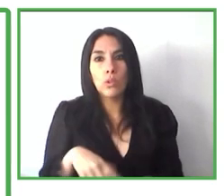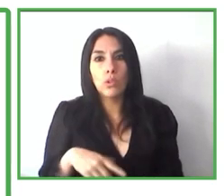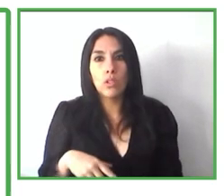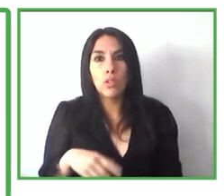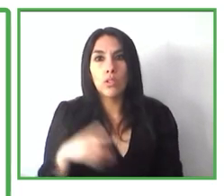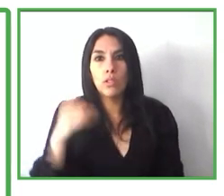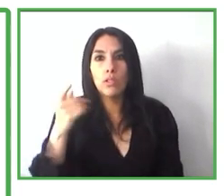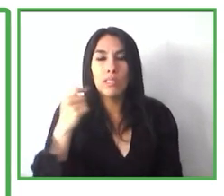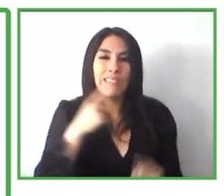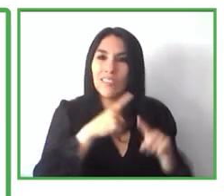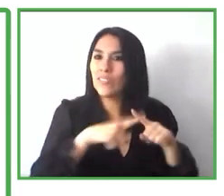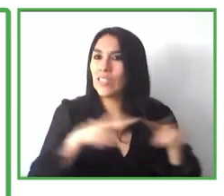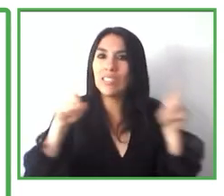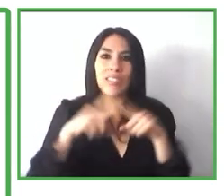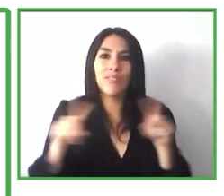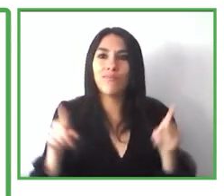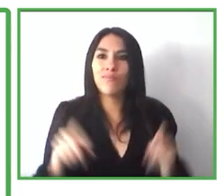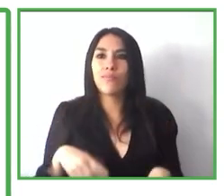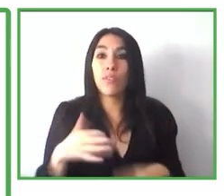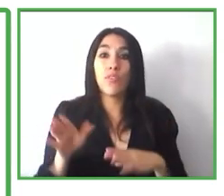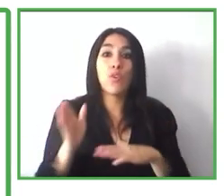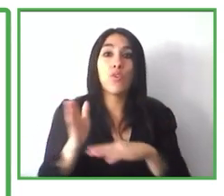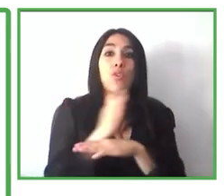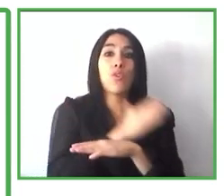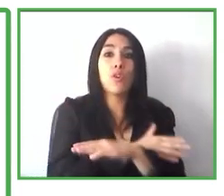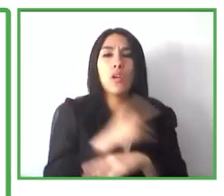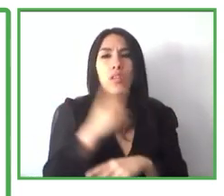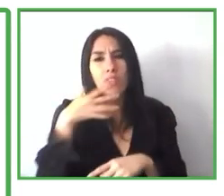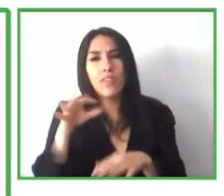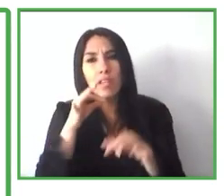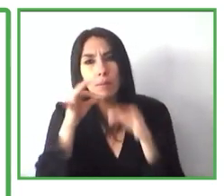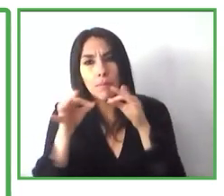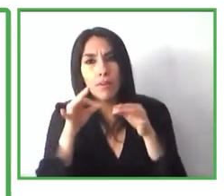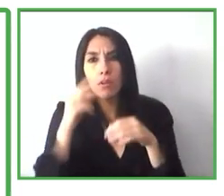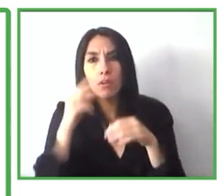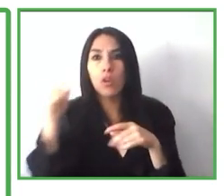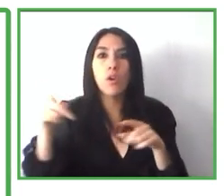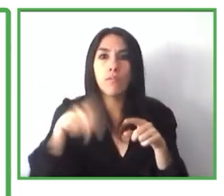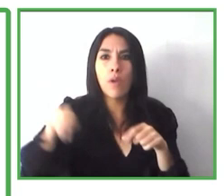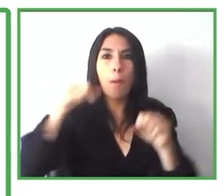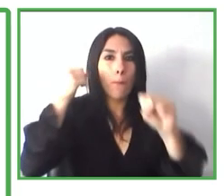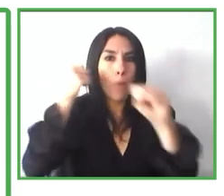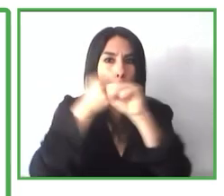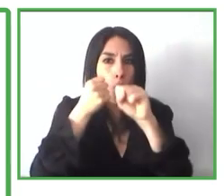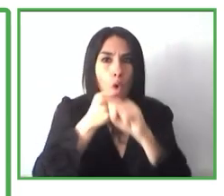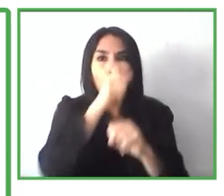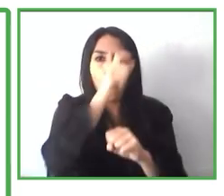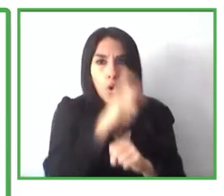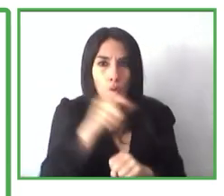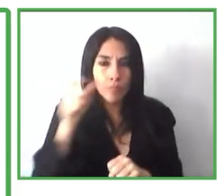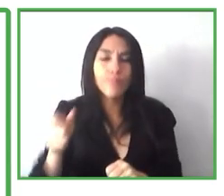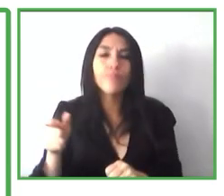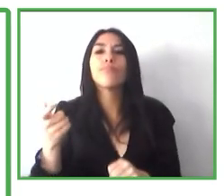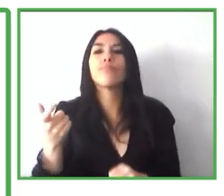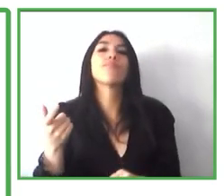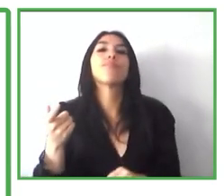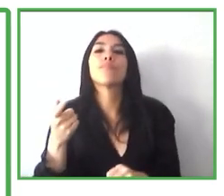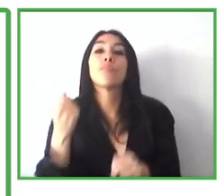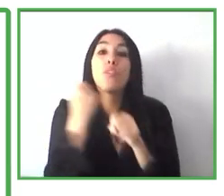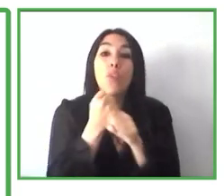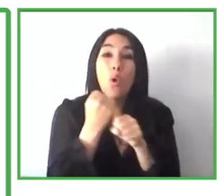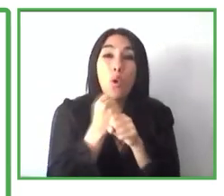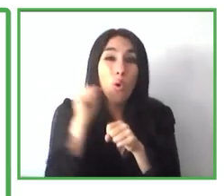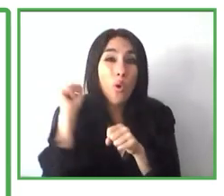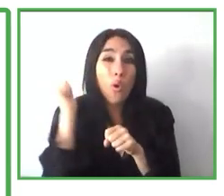les comenté, nosotros damos el apoyo para el cliente y a su empleador durante todo el tiempo del empleo. Esto es